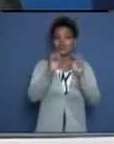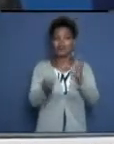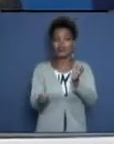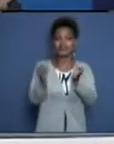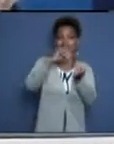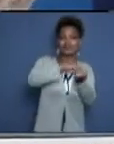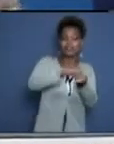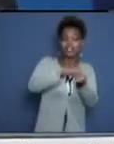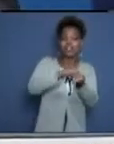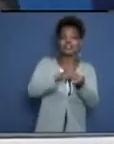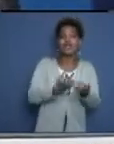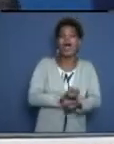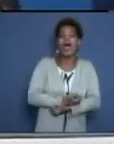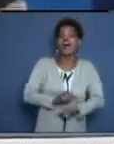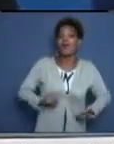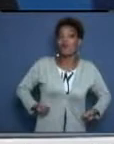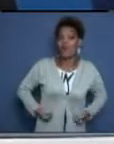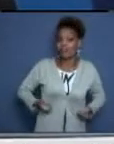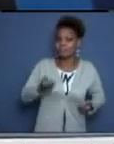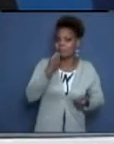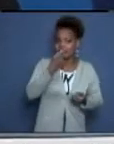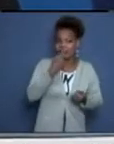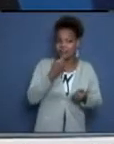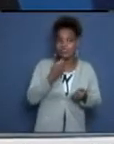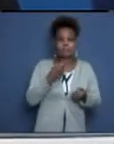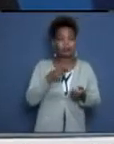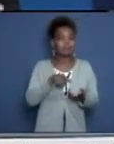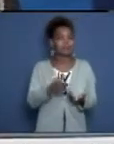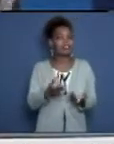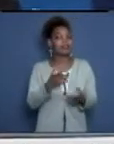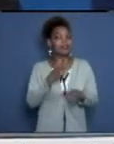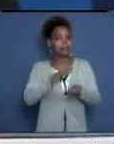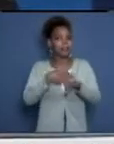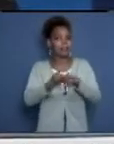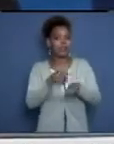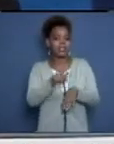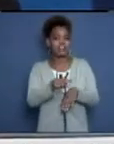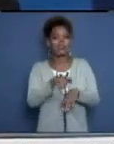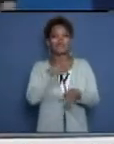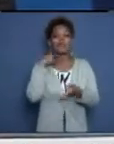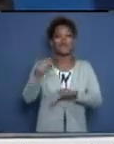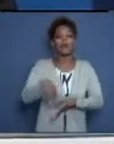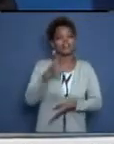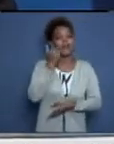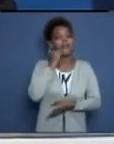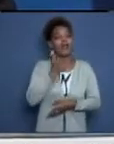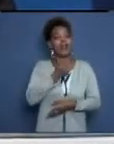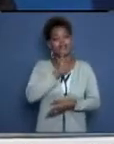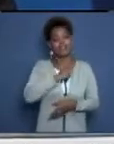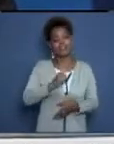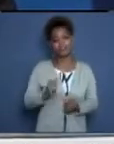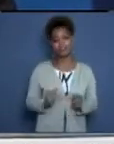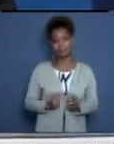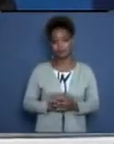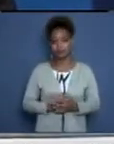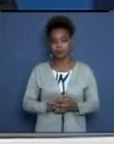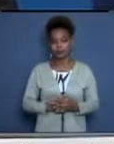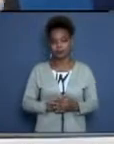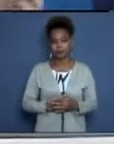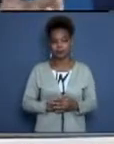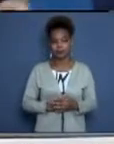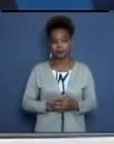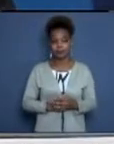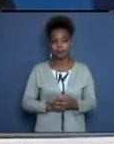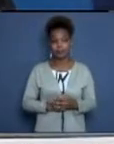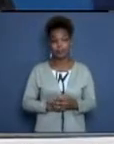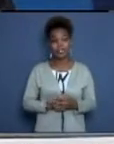resistentes a los antibióticos que uno debería usar para combatirlas. Y entonces podría acelerar la muerte del paciente. Y entonces podría incrementar la mortalidad